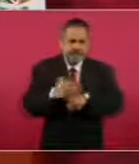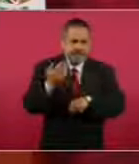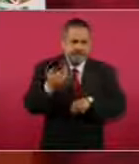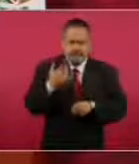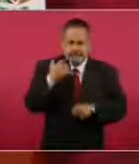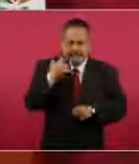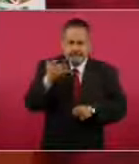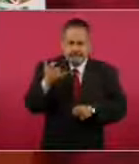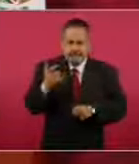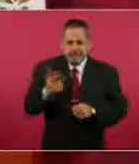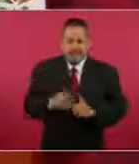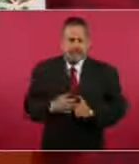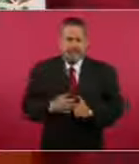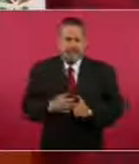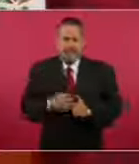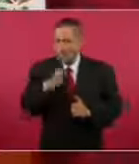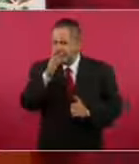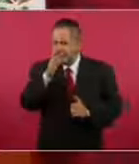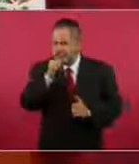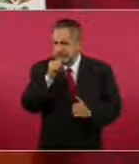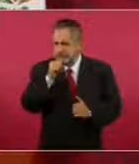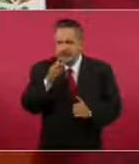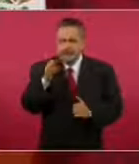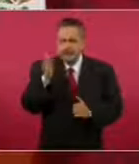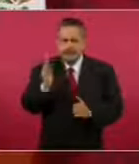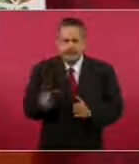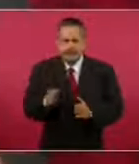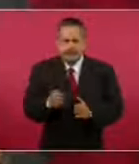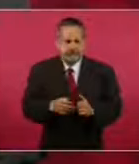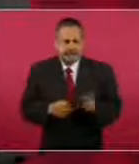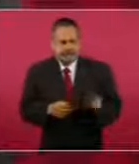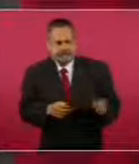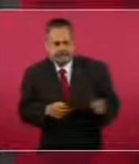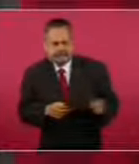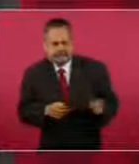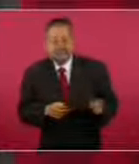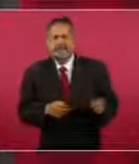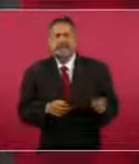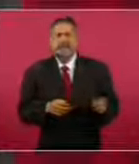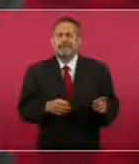es inaceptable y además